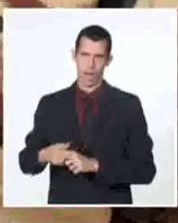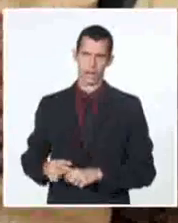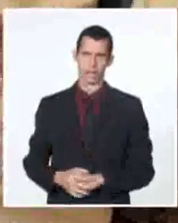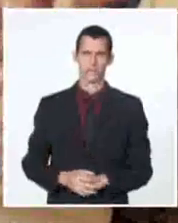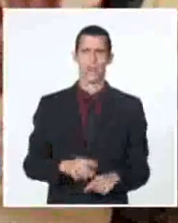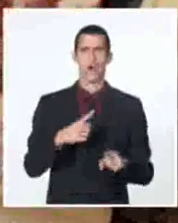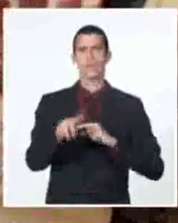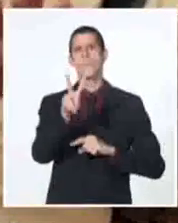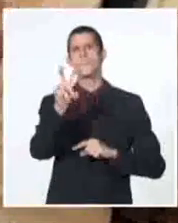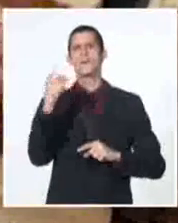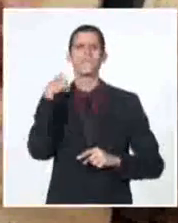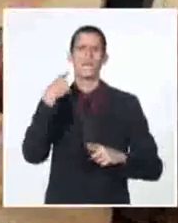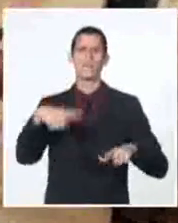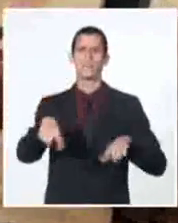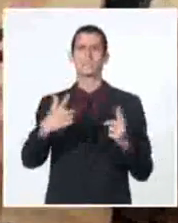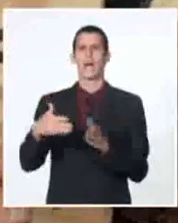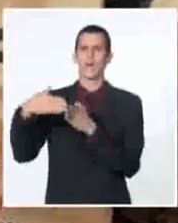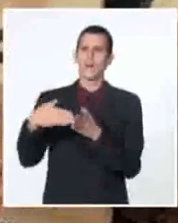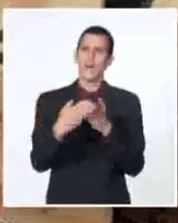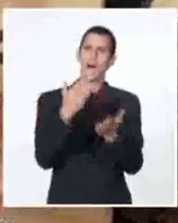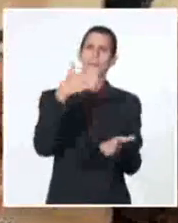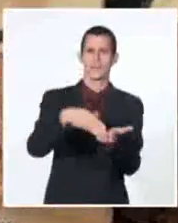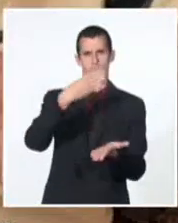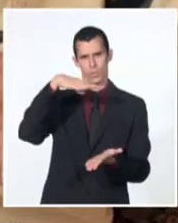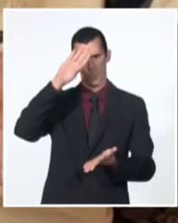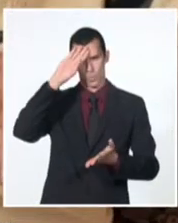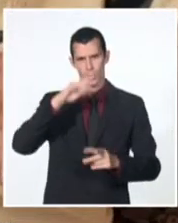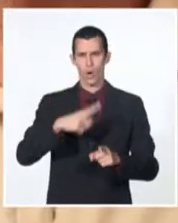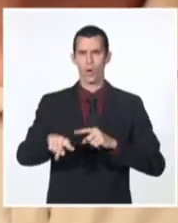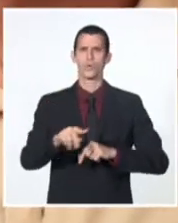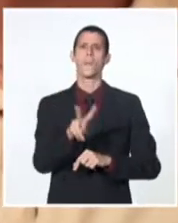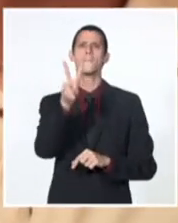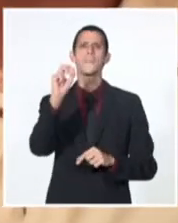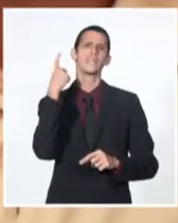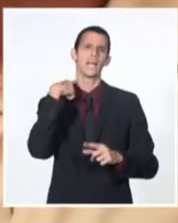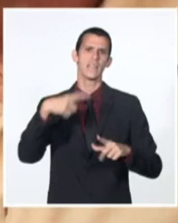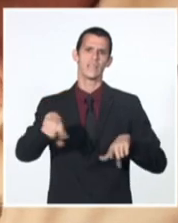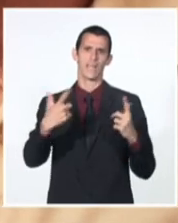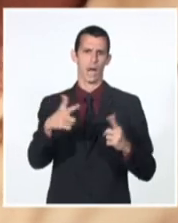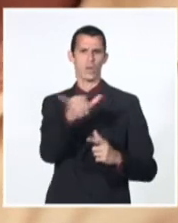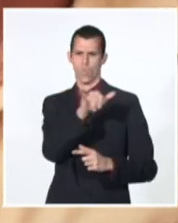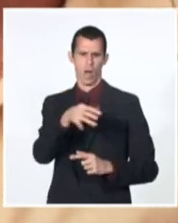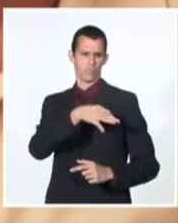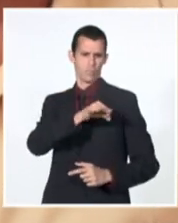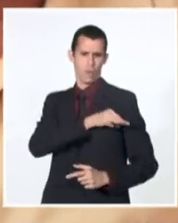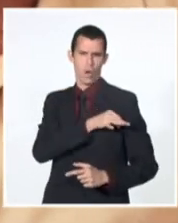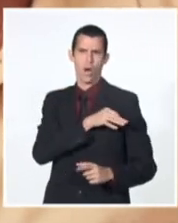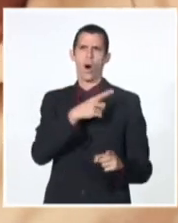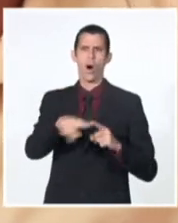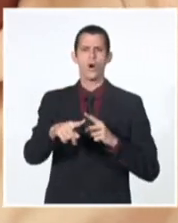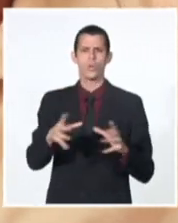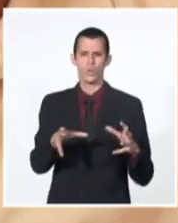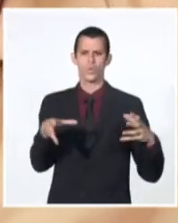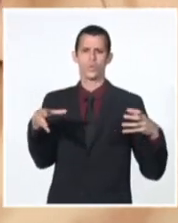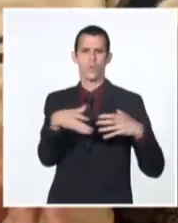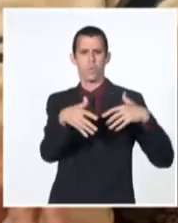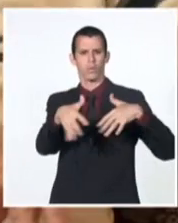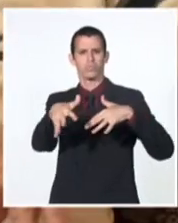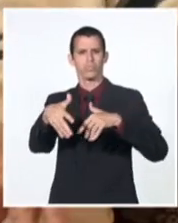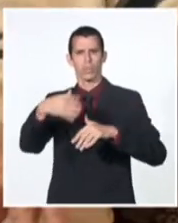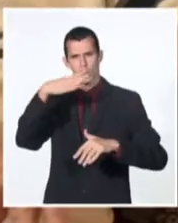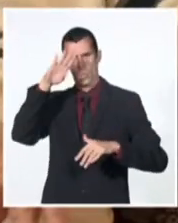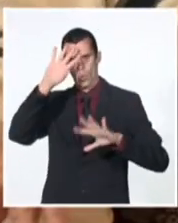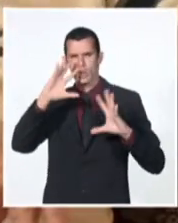desembarco del Granma, 20 aniversario del ejército rebelde, combatiente de la lucha clandestina y de la guerra de liberación